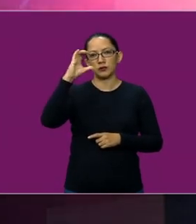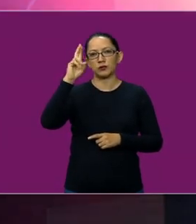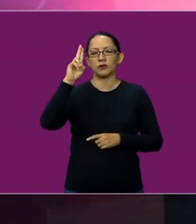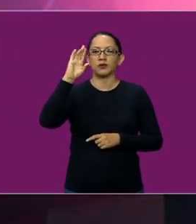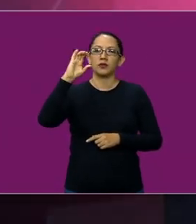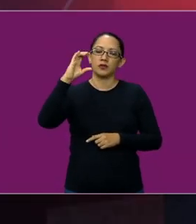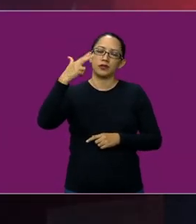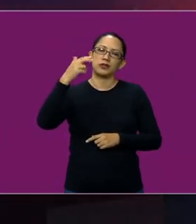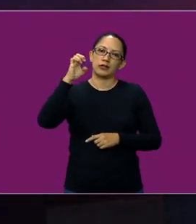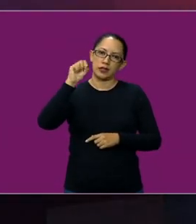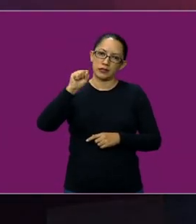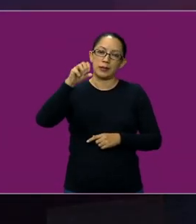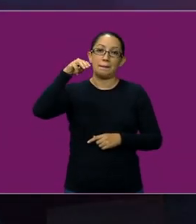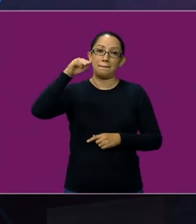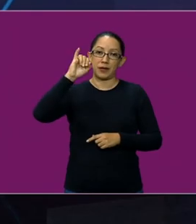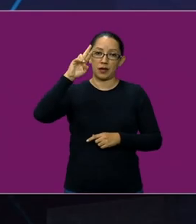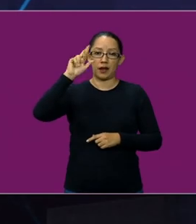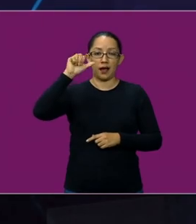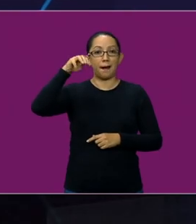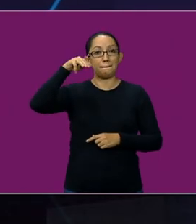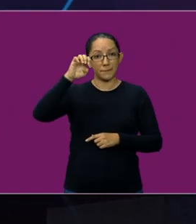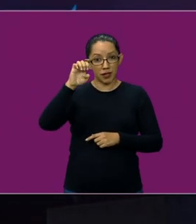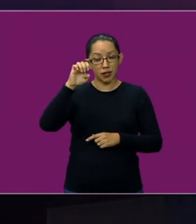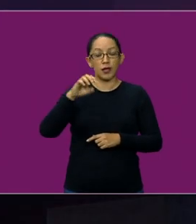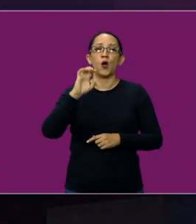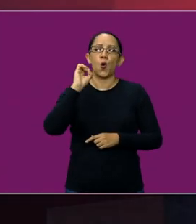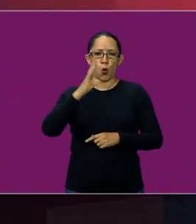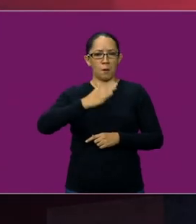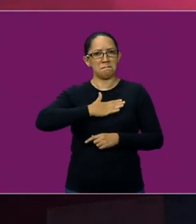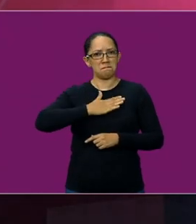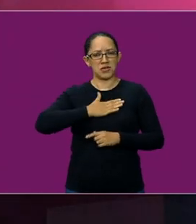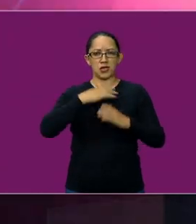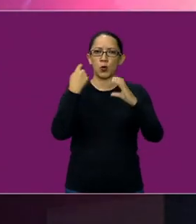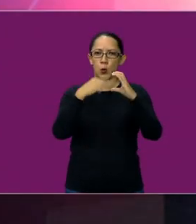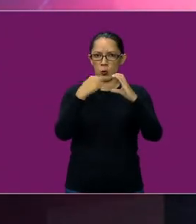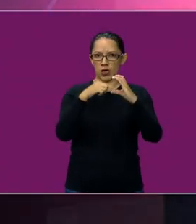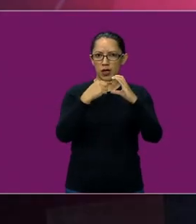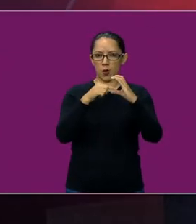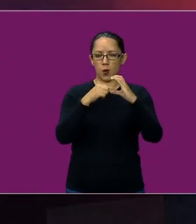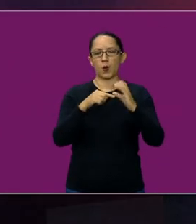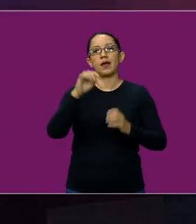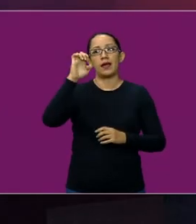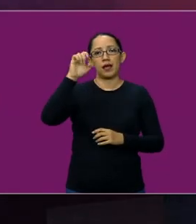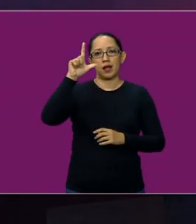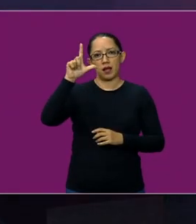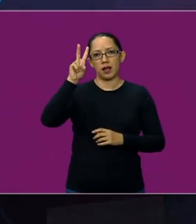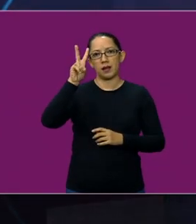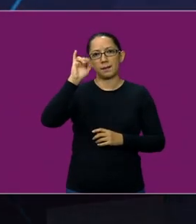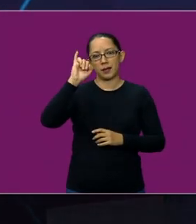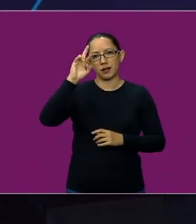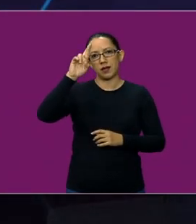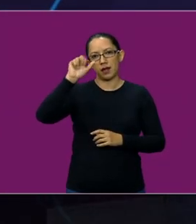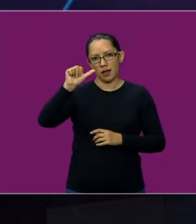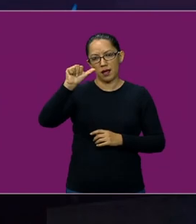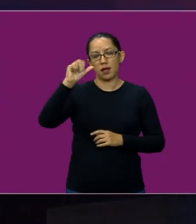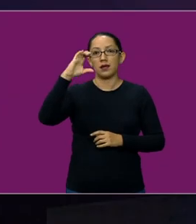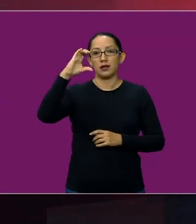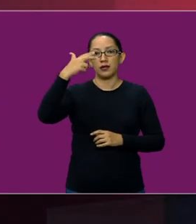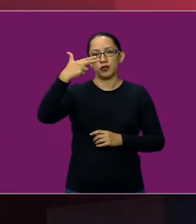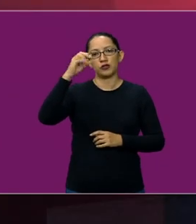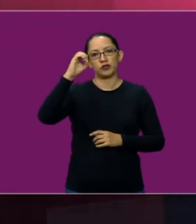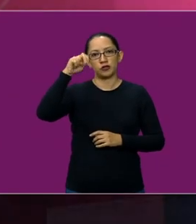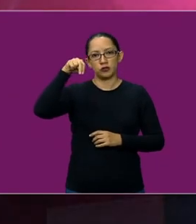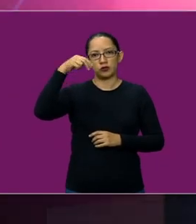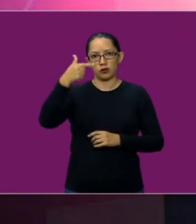y ahí es este... Y bueno, mi correo particular, Elvira Chong, arroba gmail